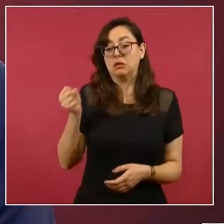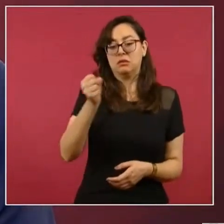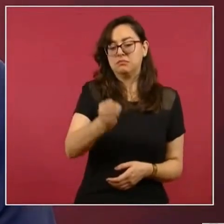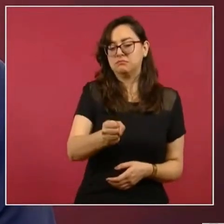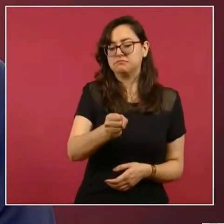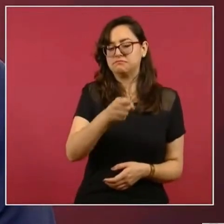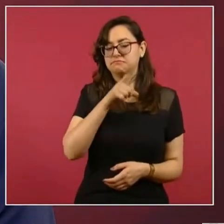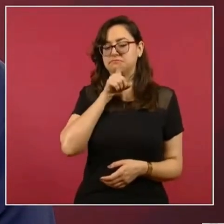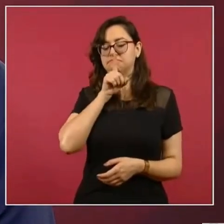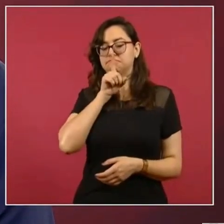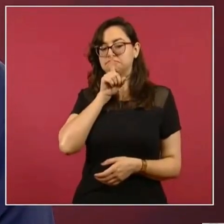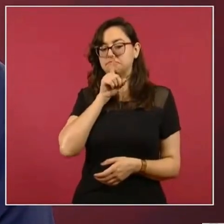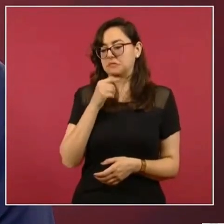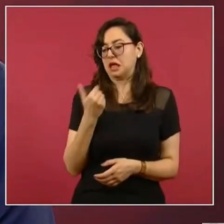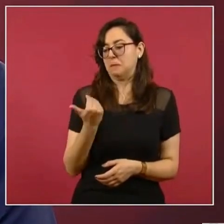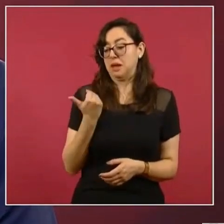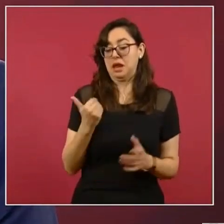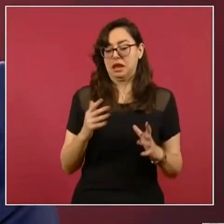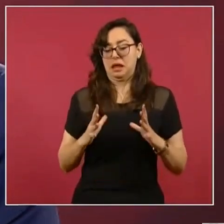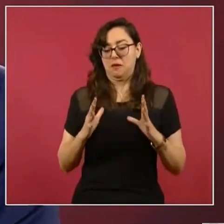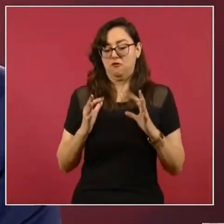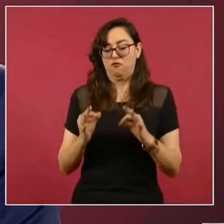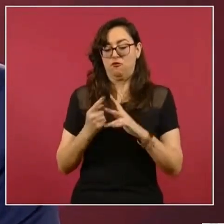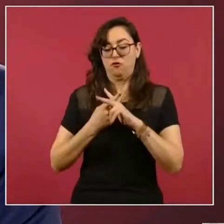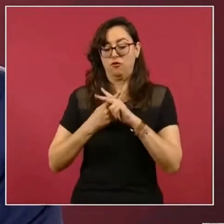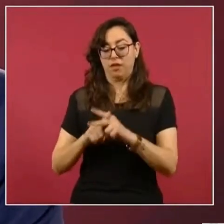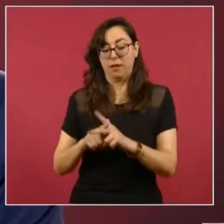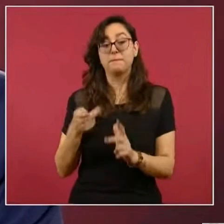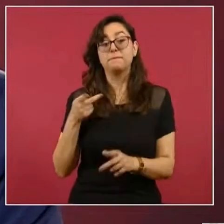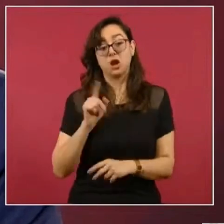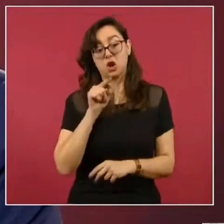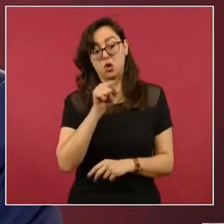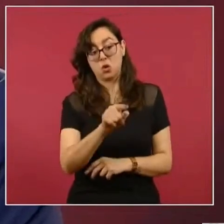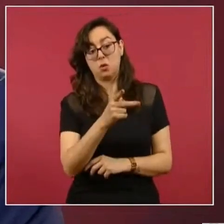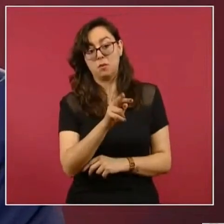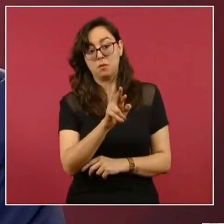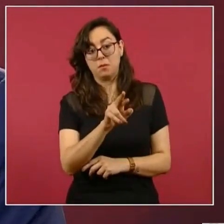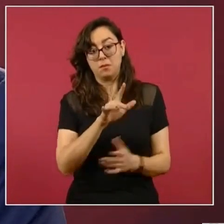constituido, pero apoyó a Almazán.